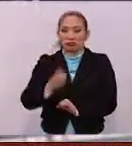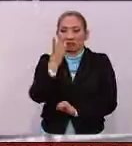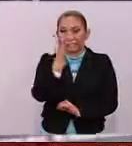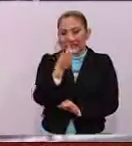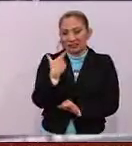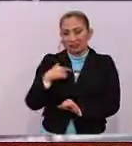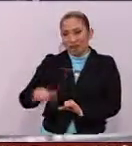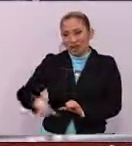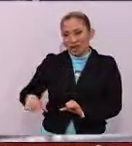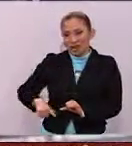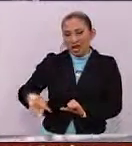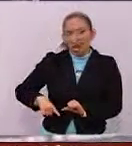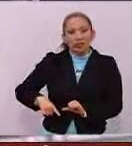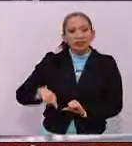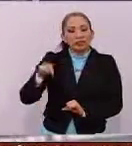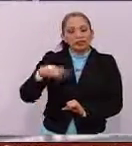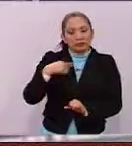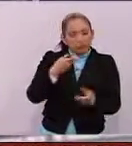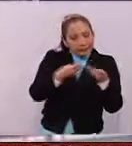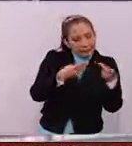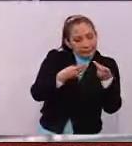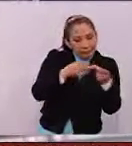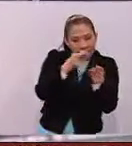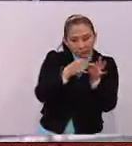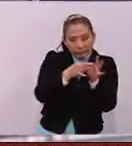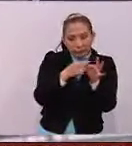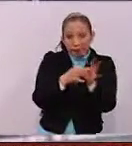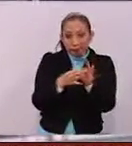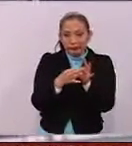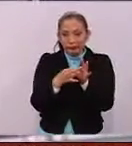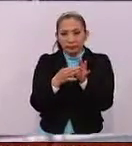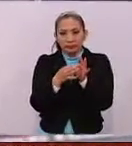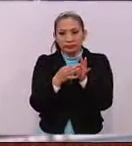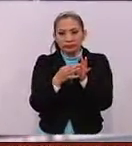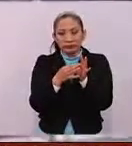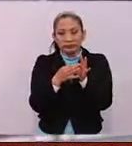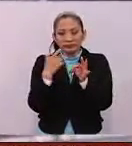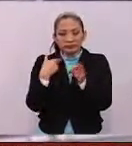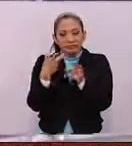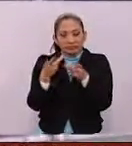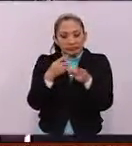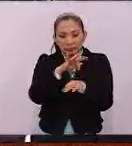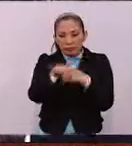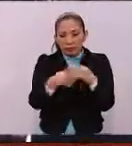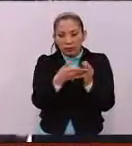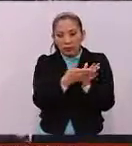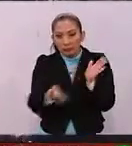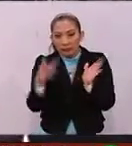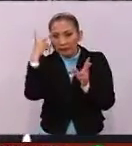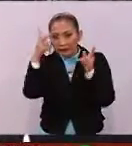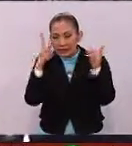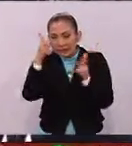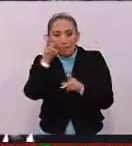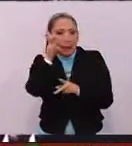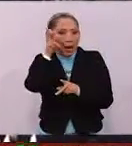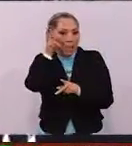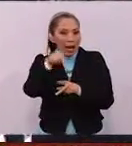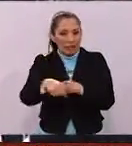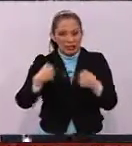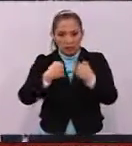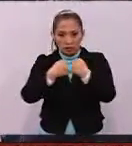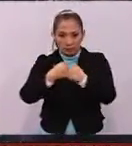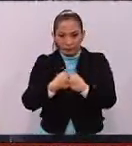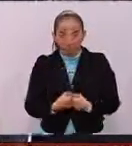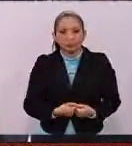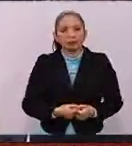niveles de gobierno ultiman los detalles de la logística para la visita del Papa Francisco a esta frontera.